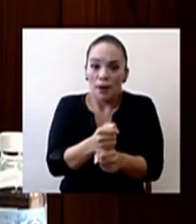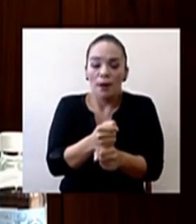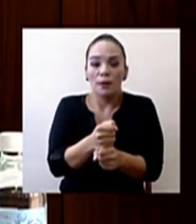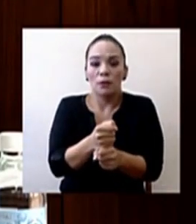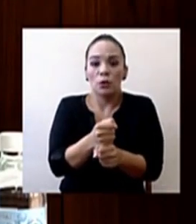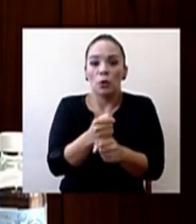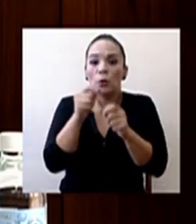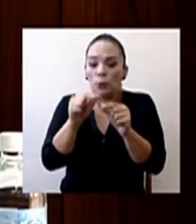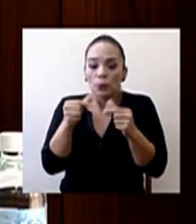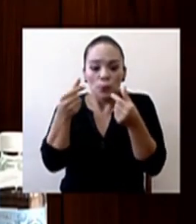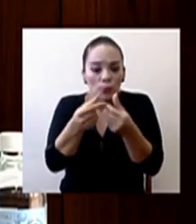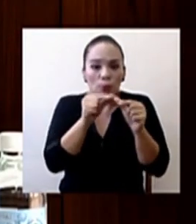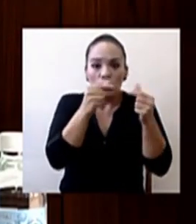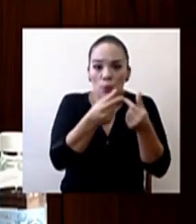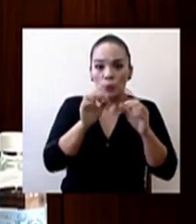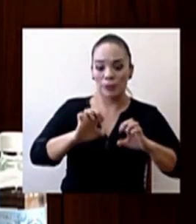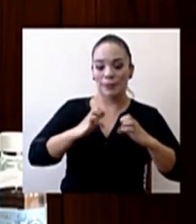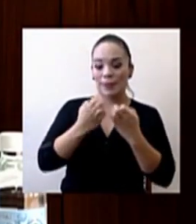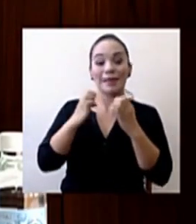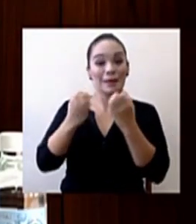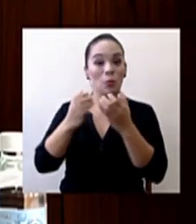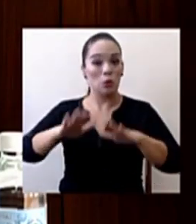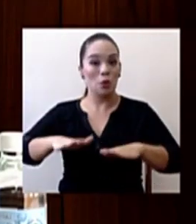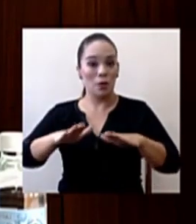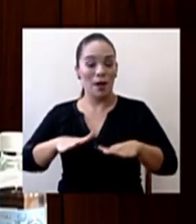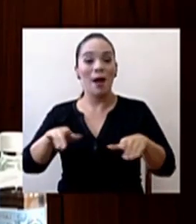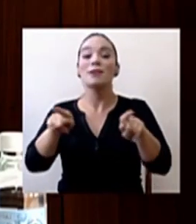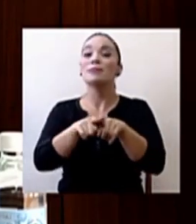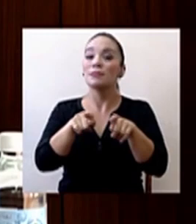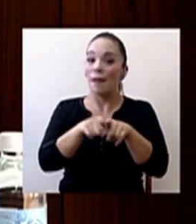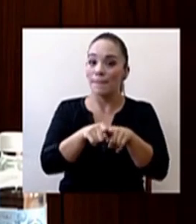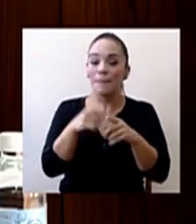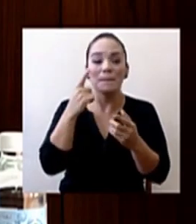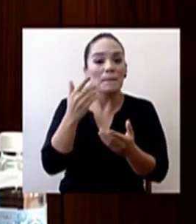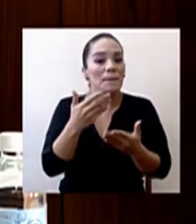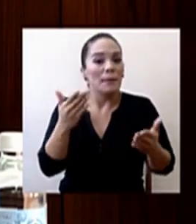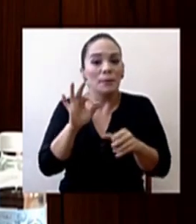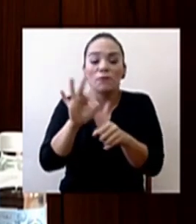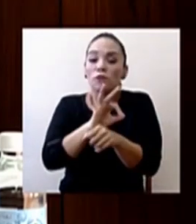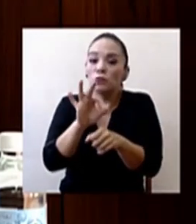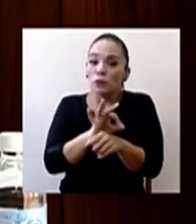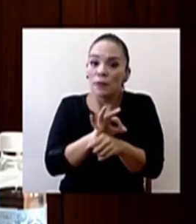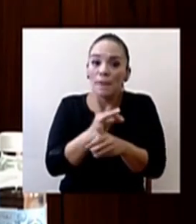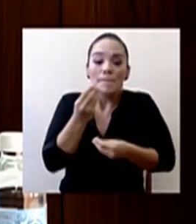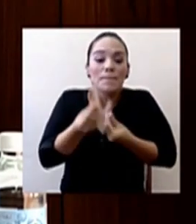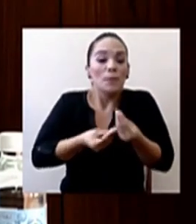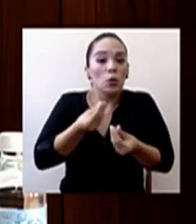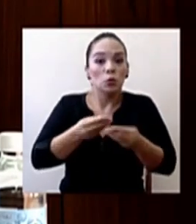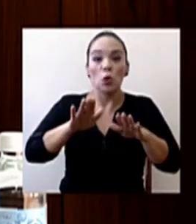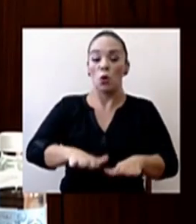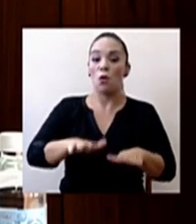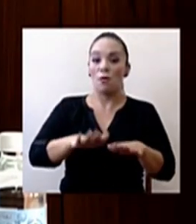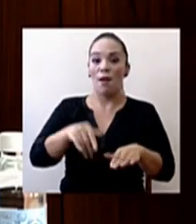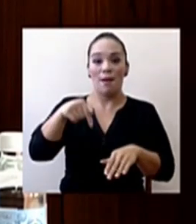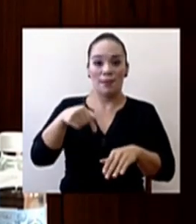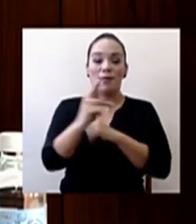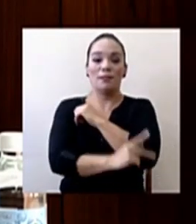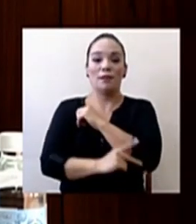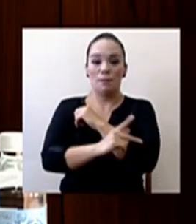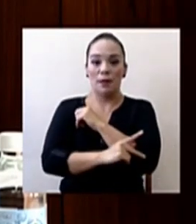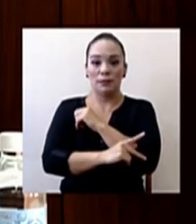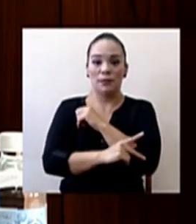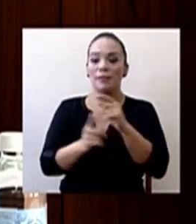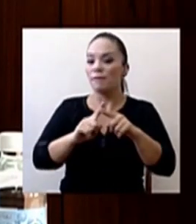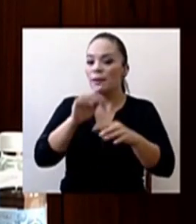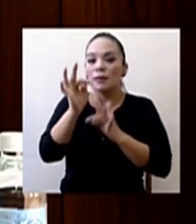grupos y equipos locales también para poner a funcionar la producción local de todo tipo de